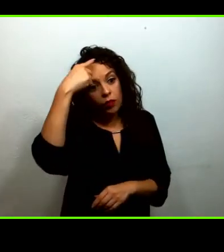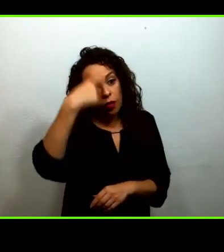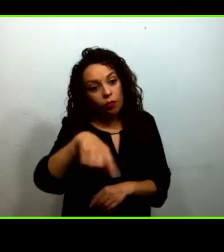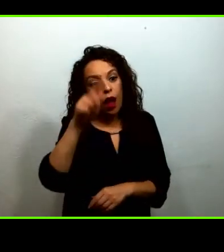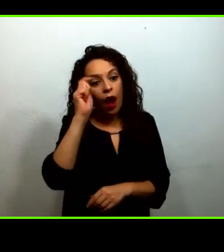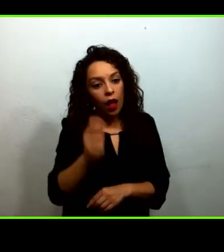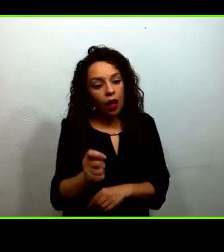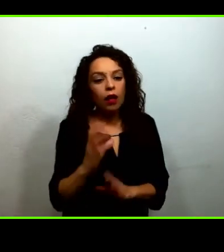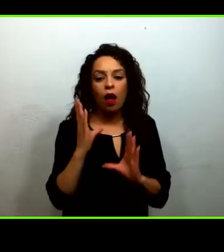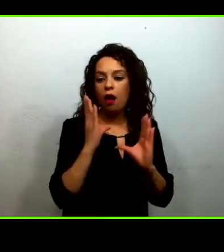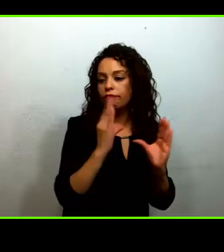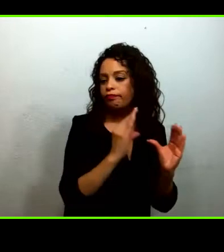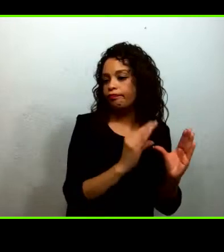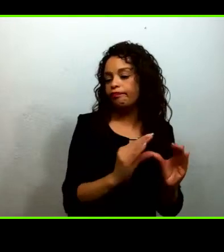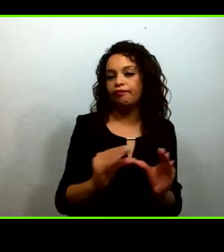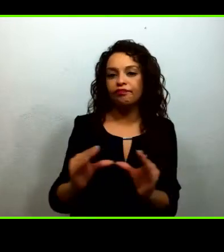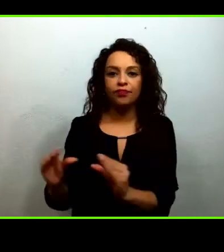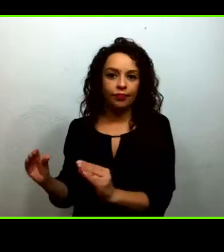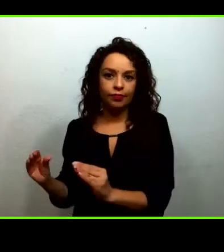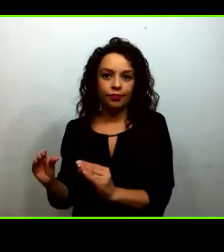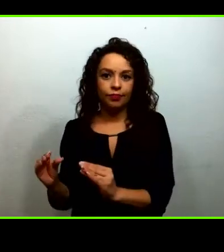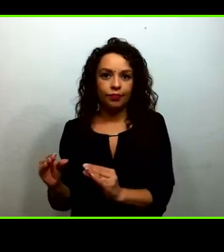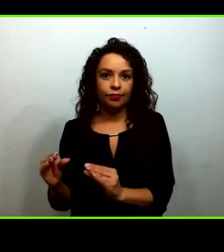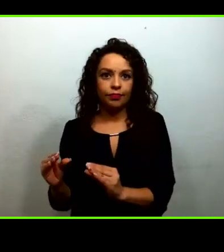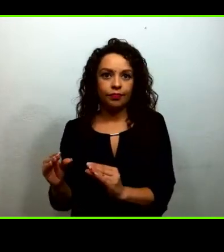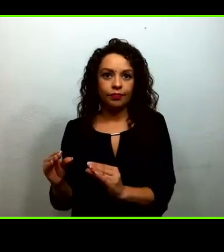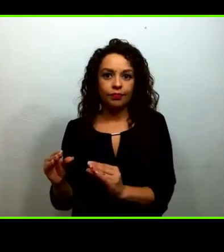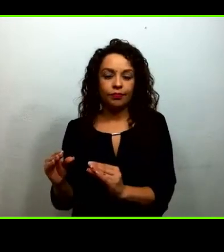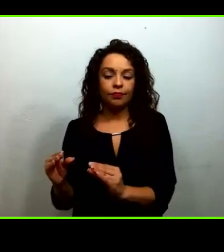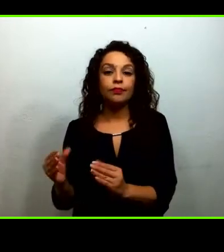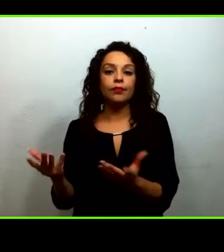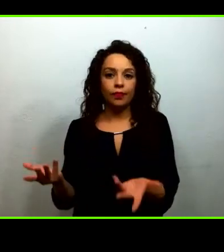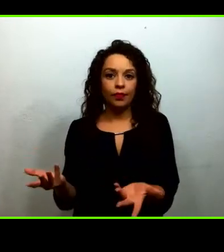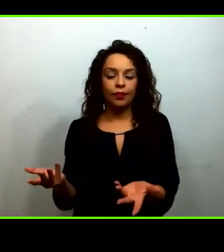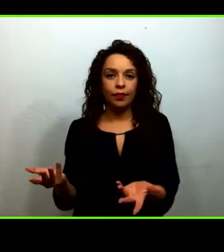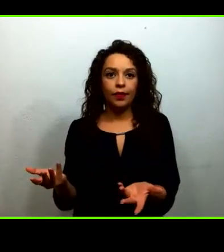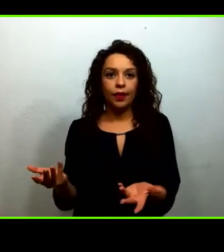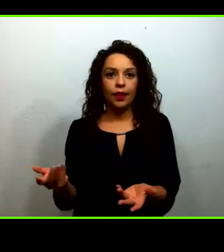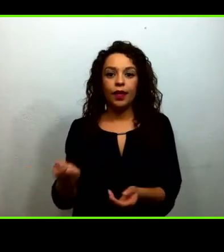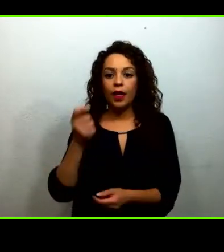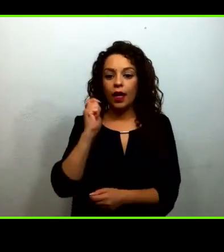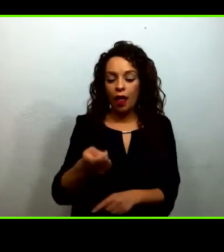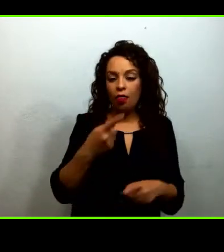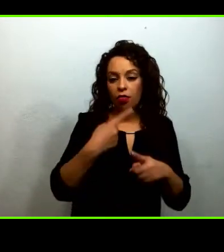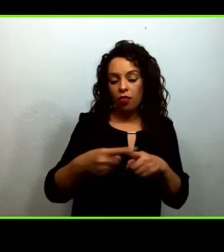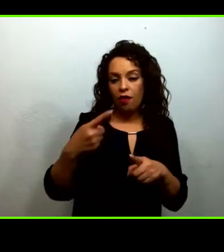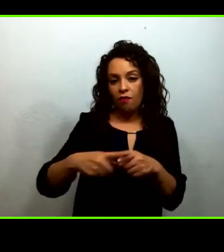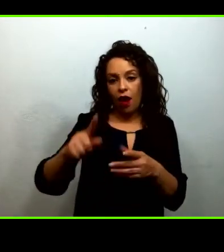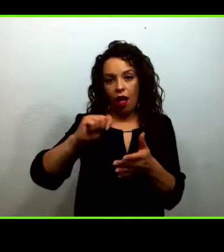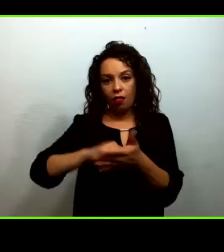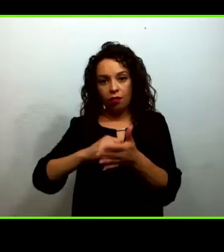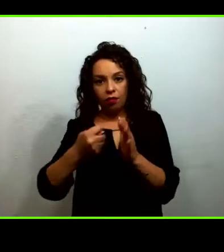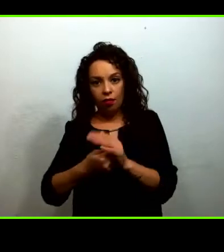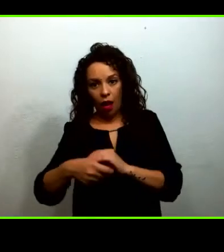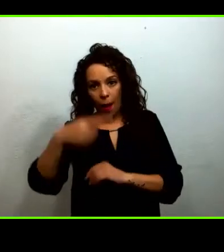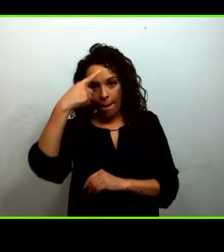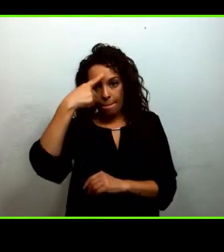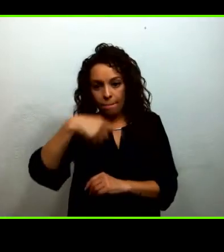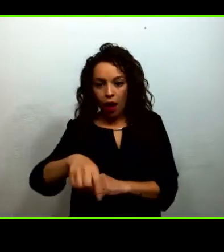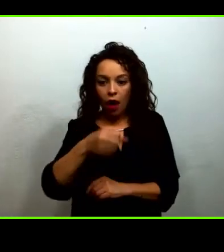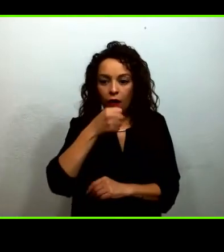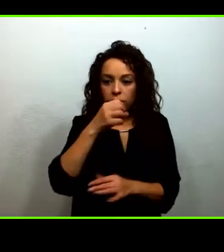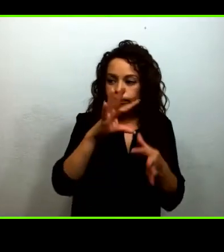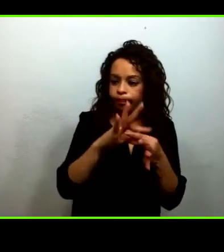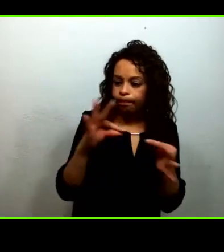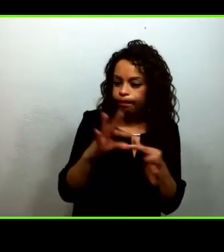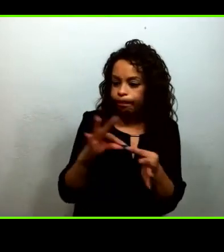que tenían que aprender hacer y la radiodifusora nos enseñó era las técnicas de locución las técnicas algunas